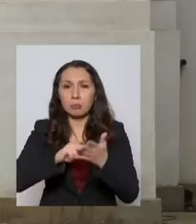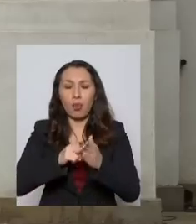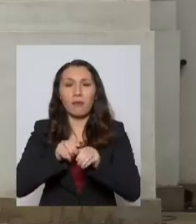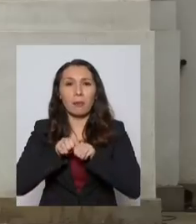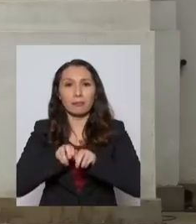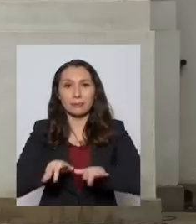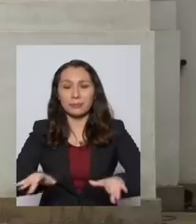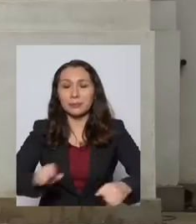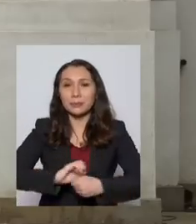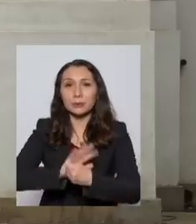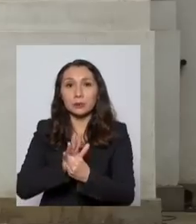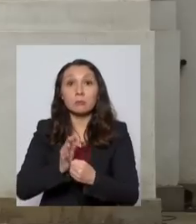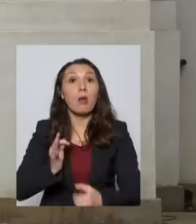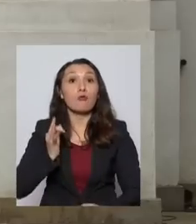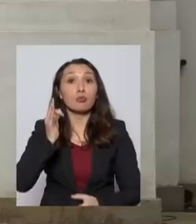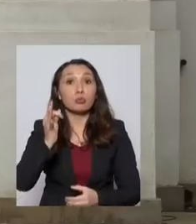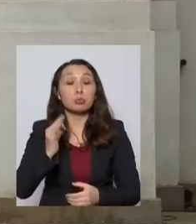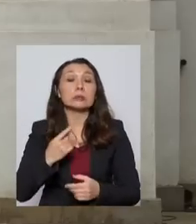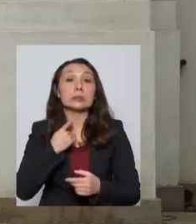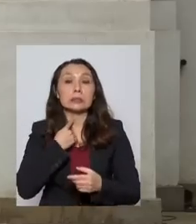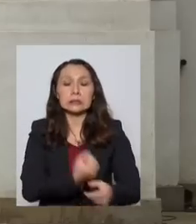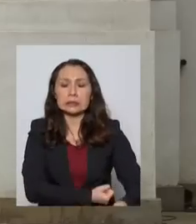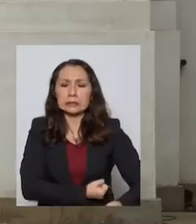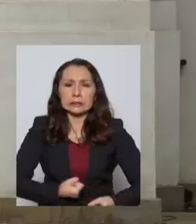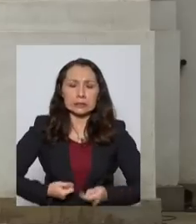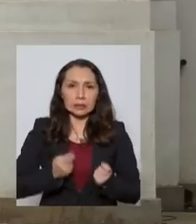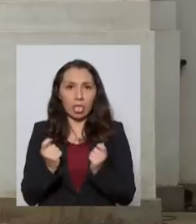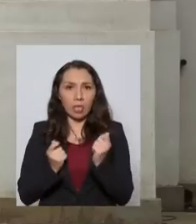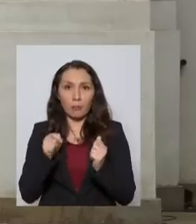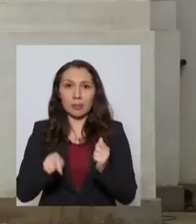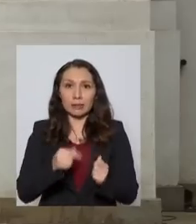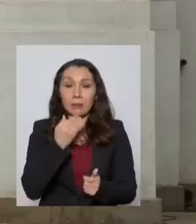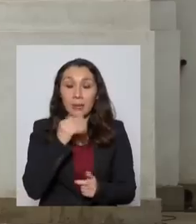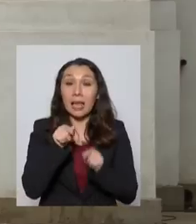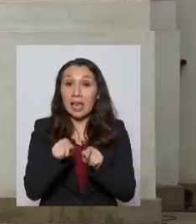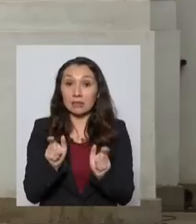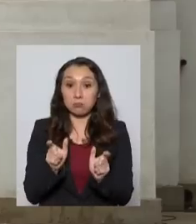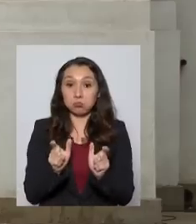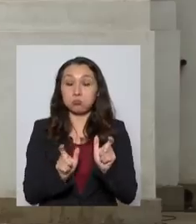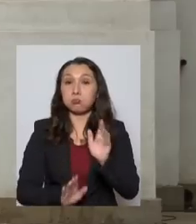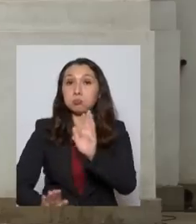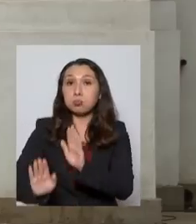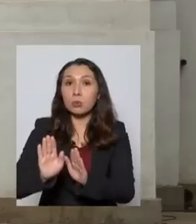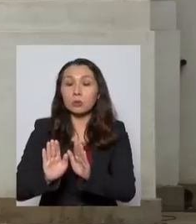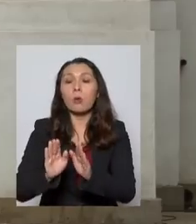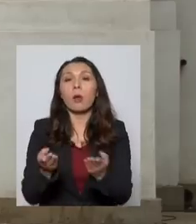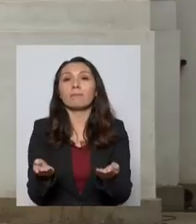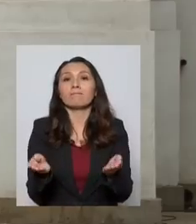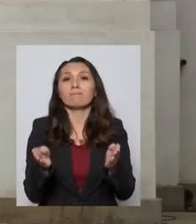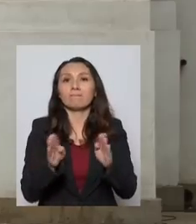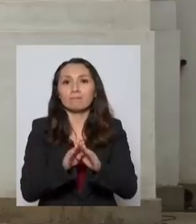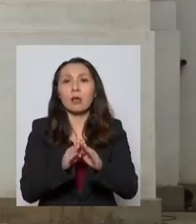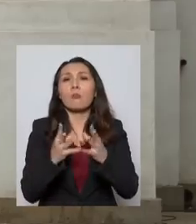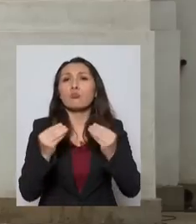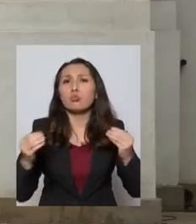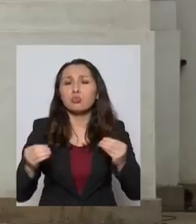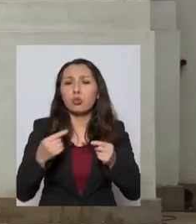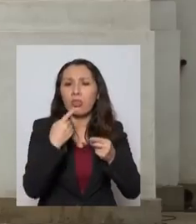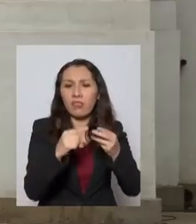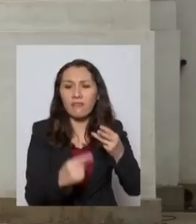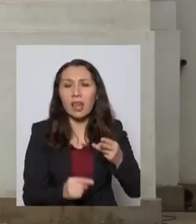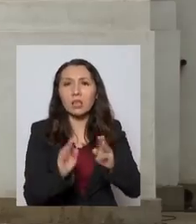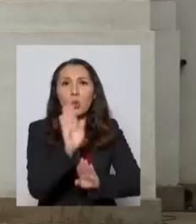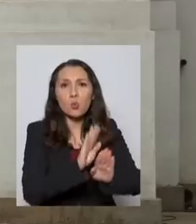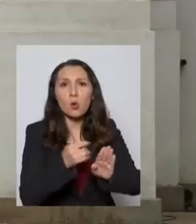y en el futuro producto de la recesión. Esta protección cierra un manto de protección.